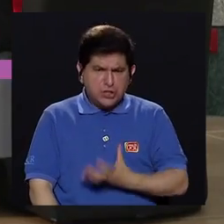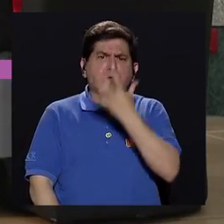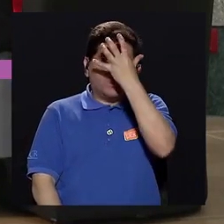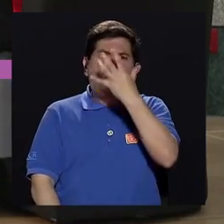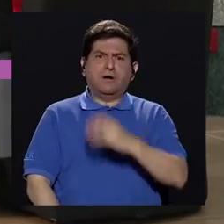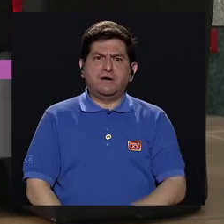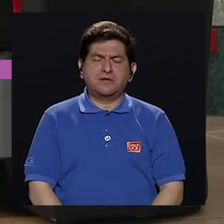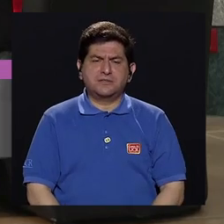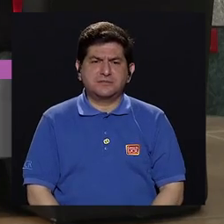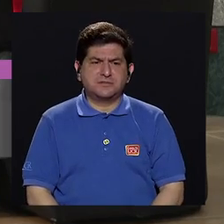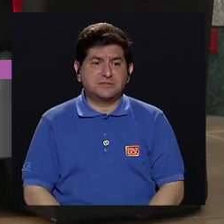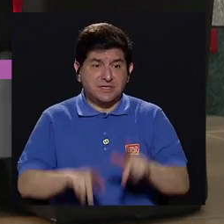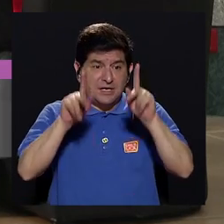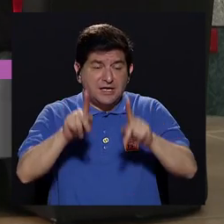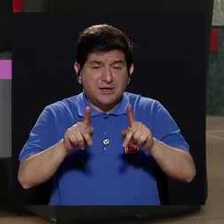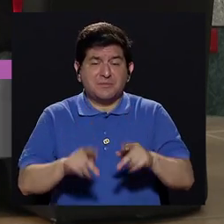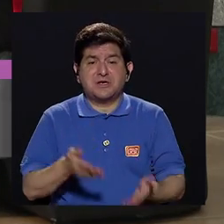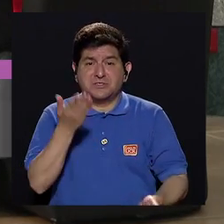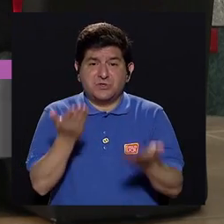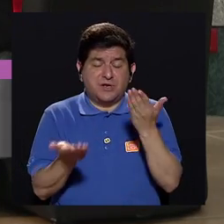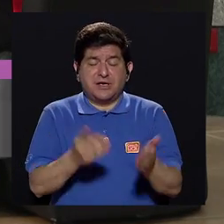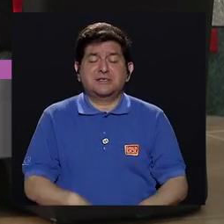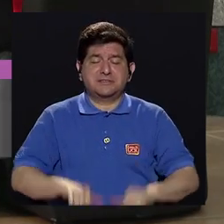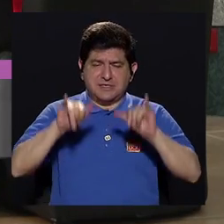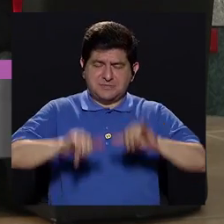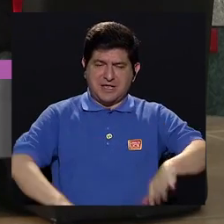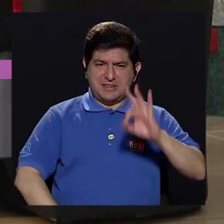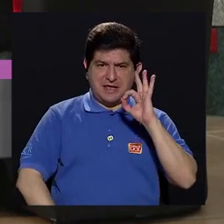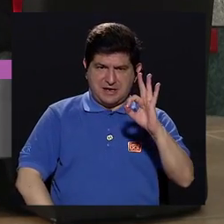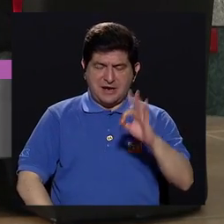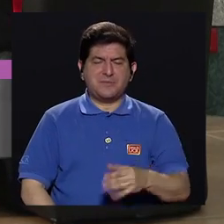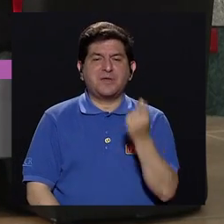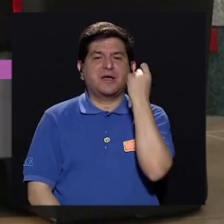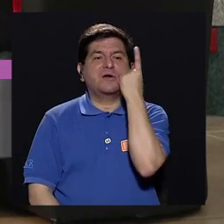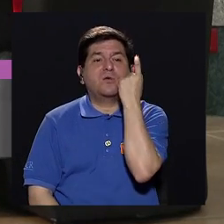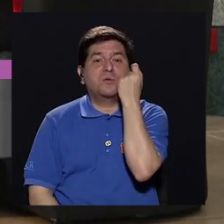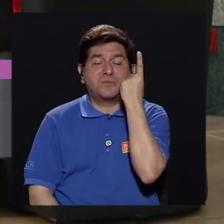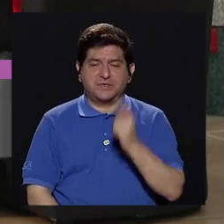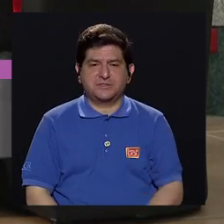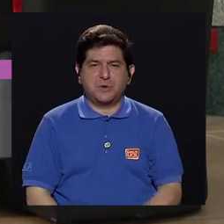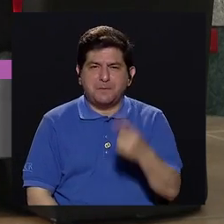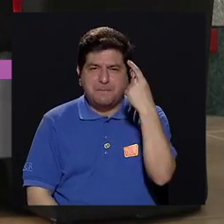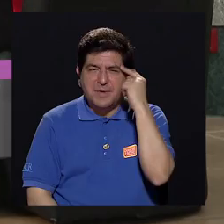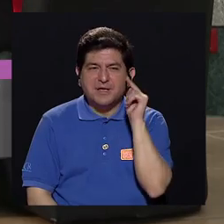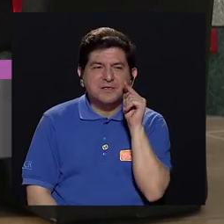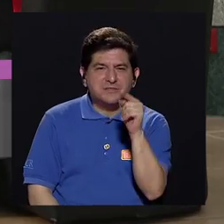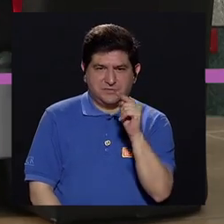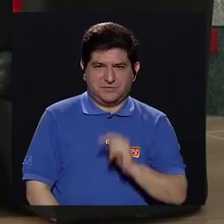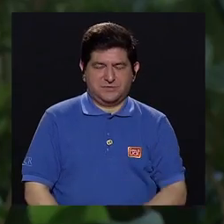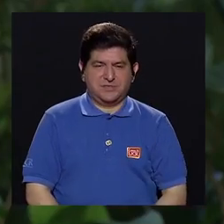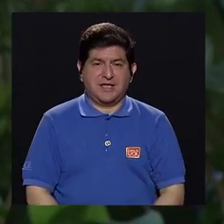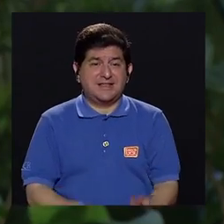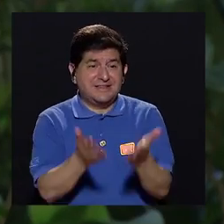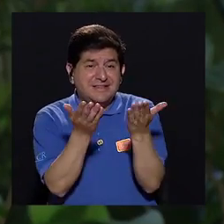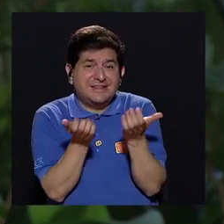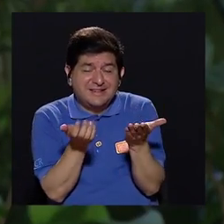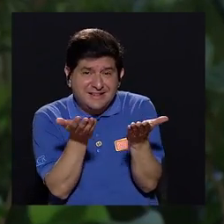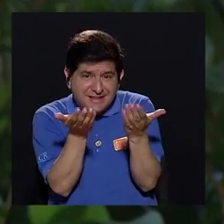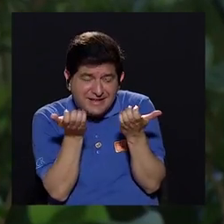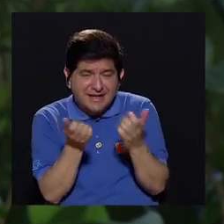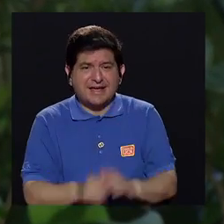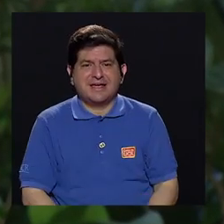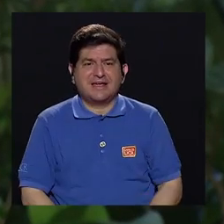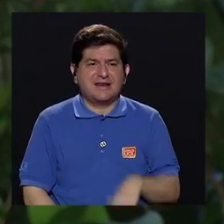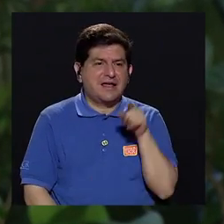enojan, sí. Y más si está totalmente conservada la parte de comprensión. Entonces, imagínense ustedes lo que es estar queriendo